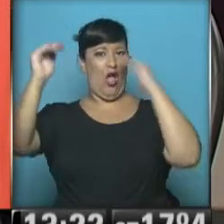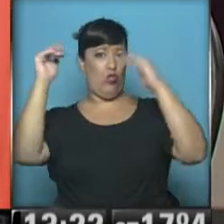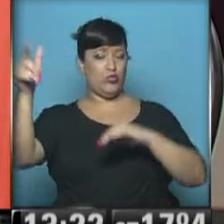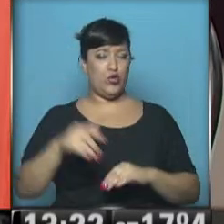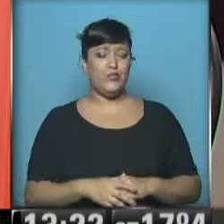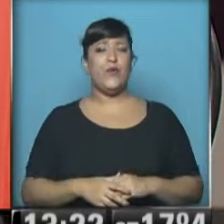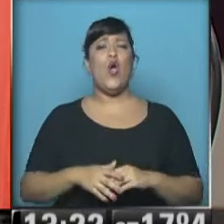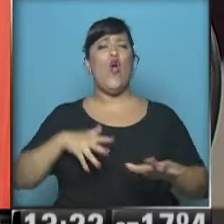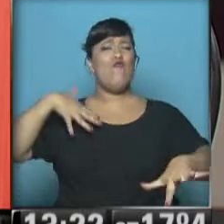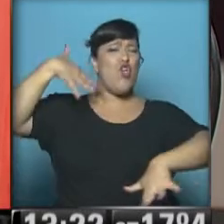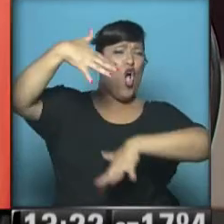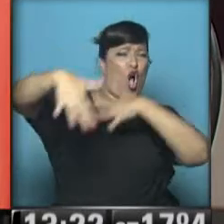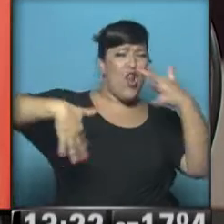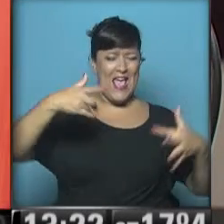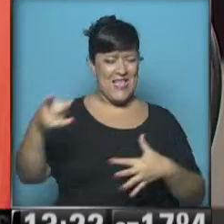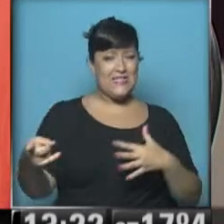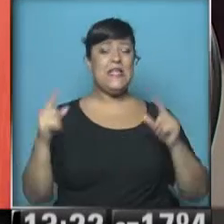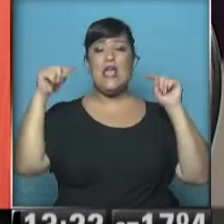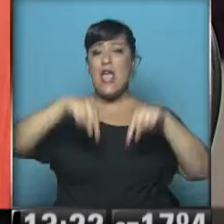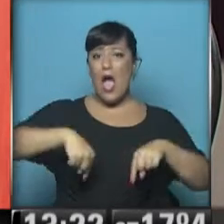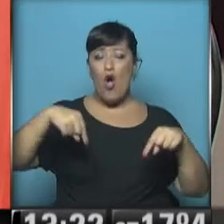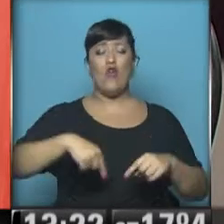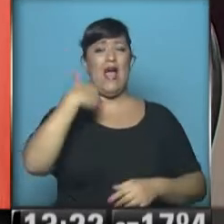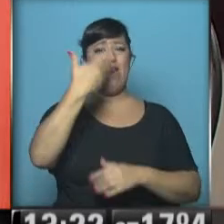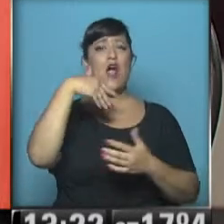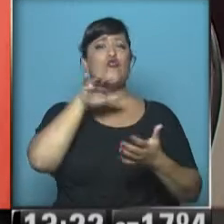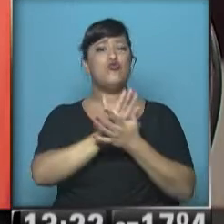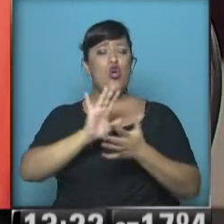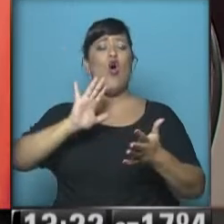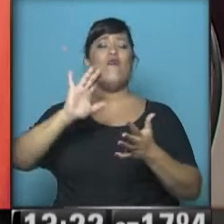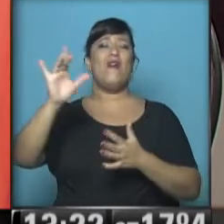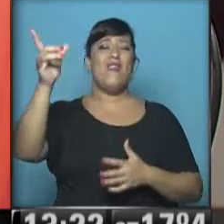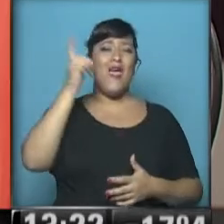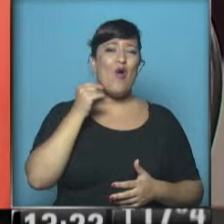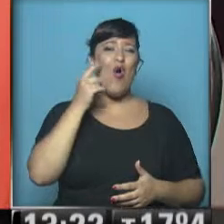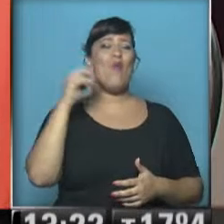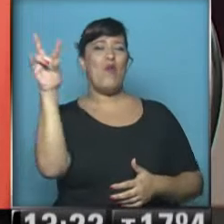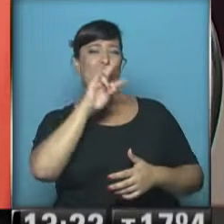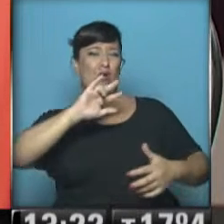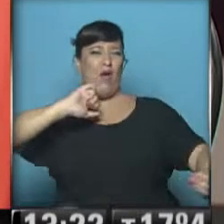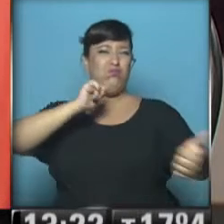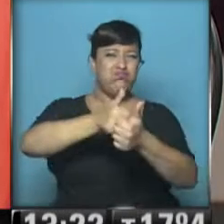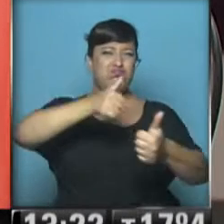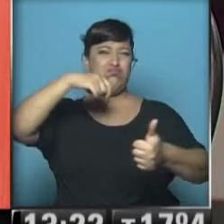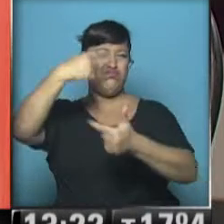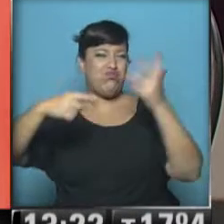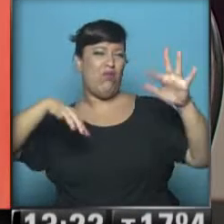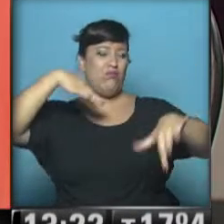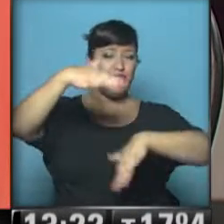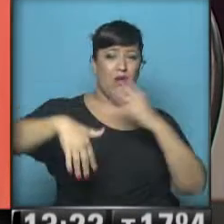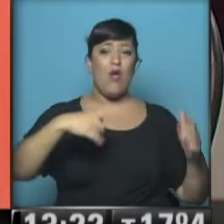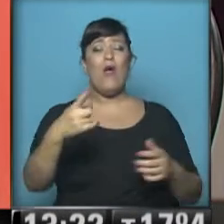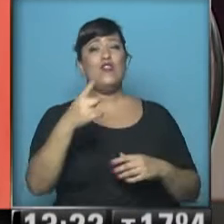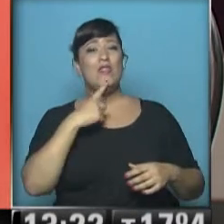Violencia es la palabra que usaba recién el médico y la que vamos a tomar para hablar de la violencia de género porque en estas fechas aumentan los riesgos para las mujeres cuando se